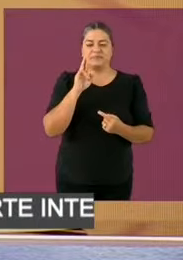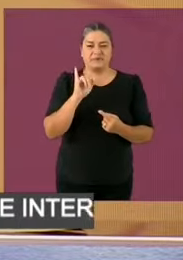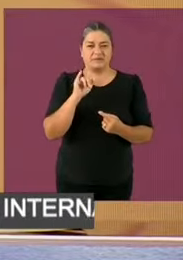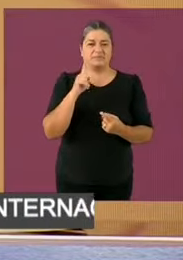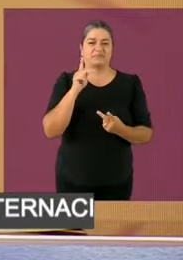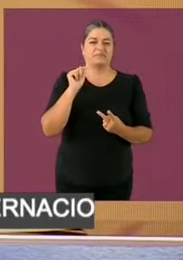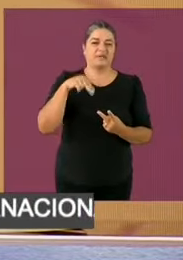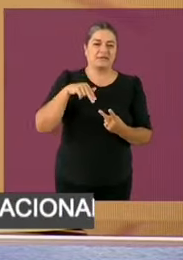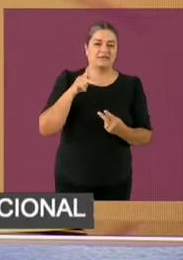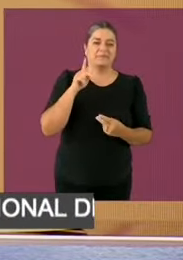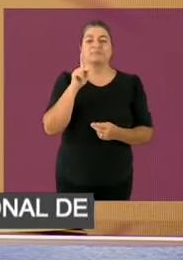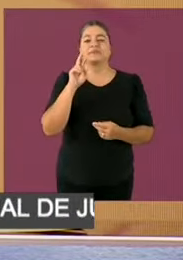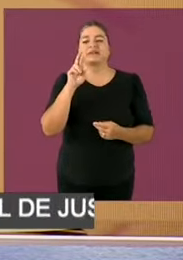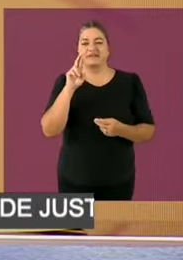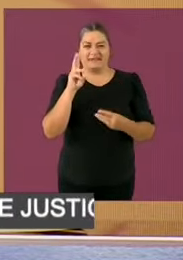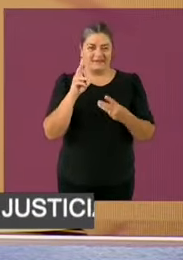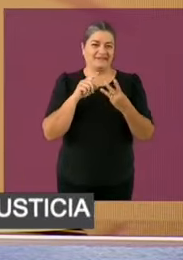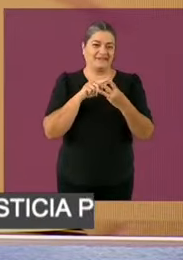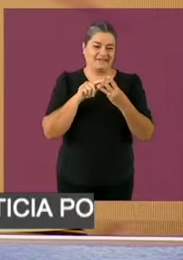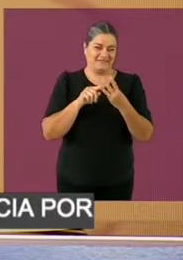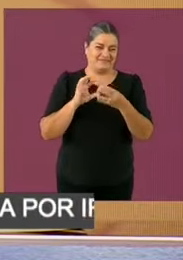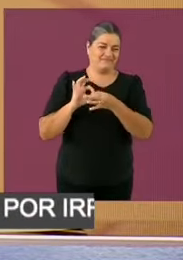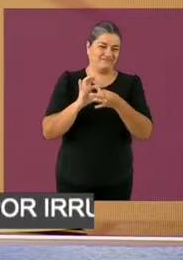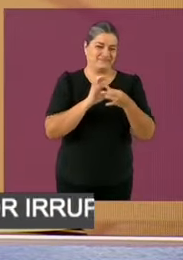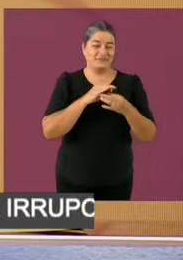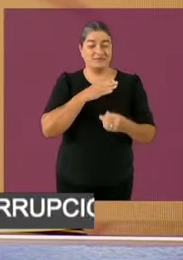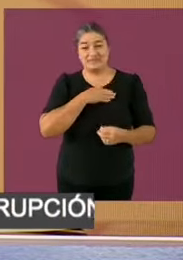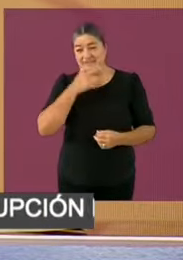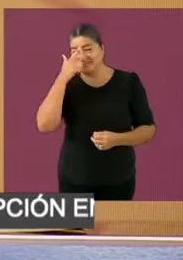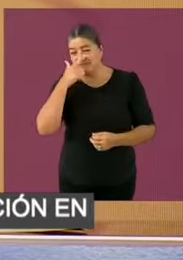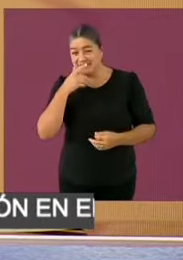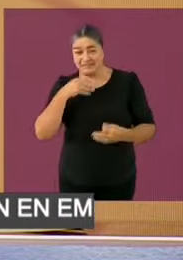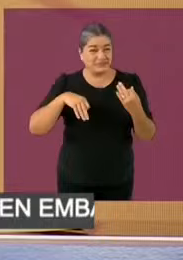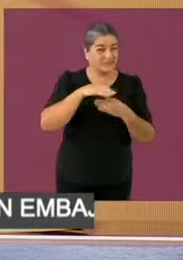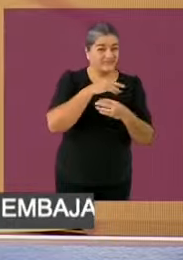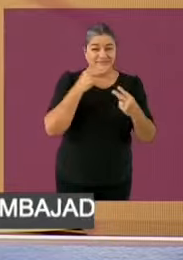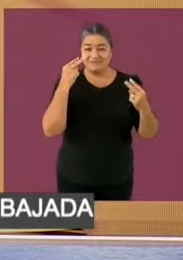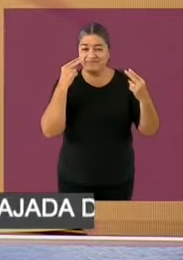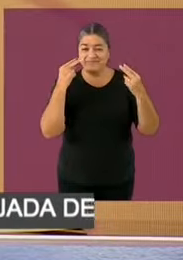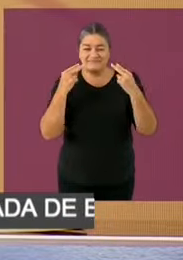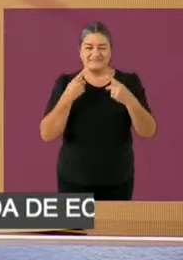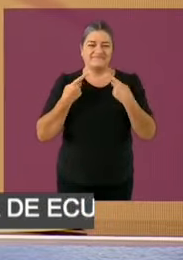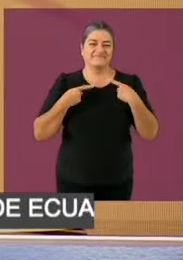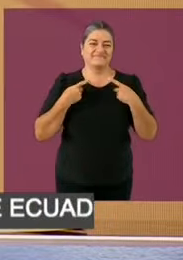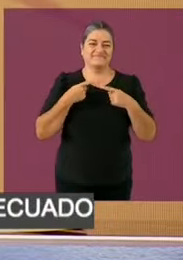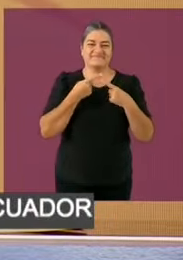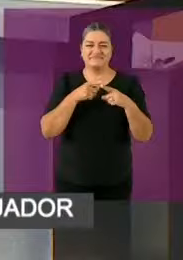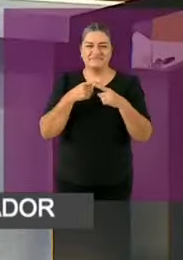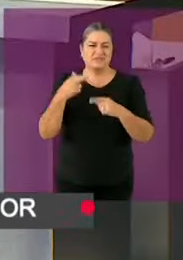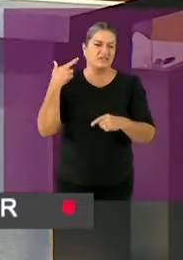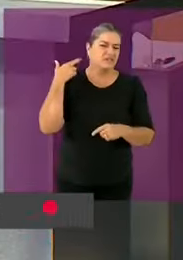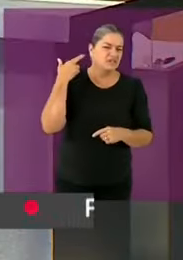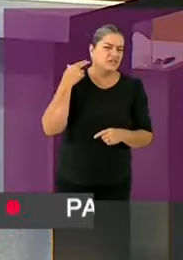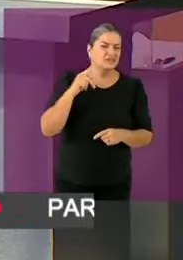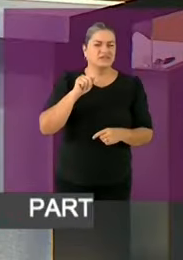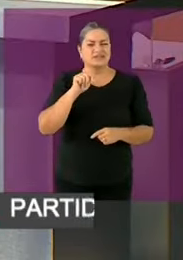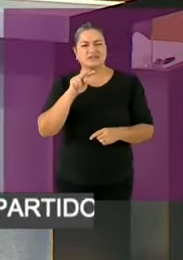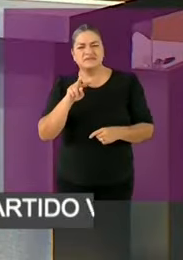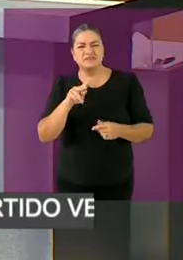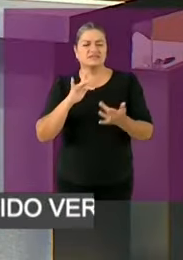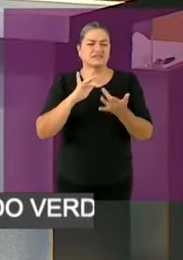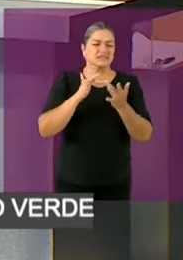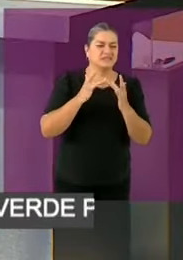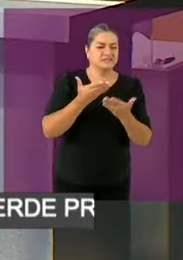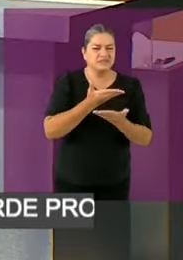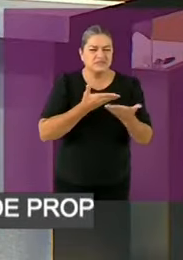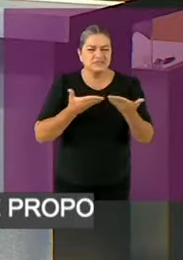Muy buenas noches. Saludo a todas las personas que nos siguen en este debate, por radio, por televisión y por redes sociales. Buenas noches. El objetivo de este debate es